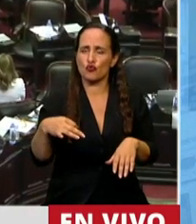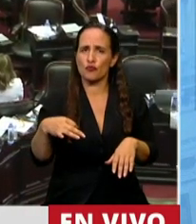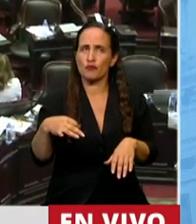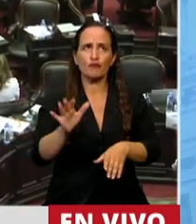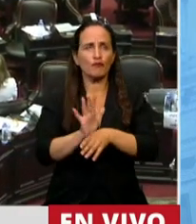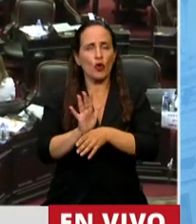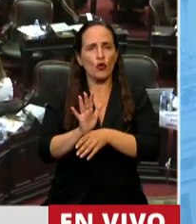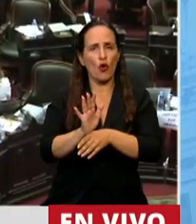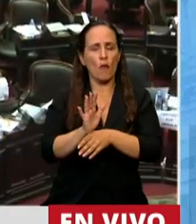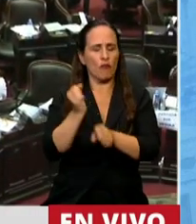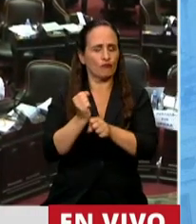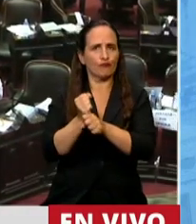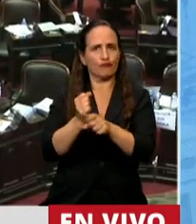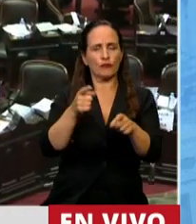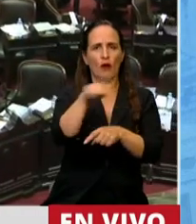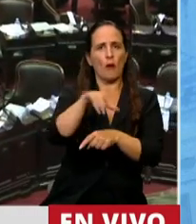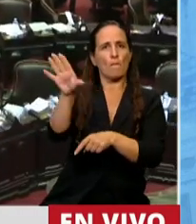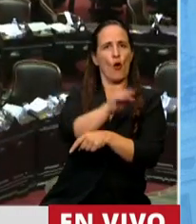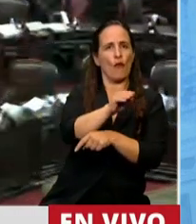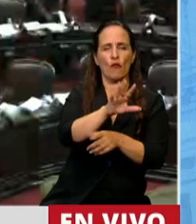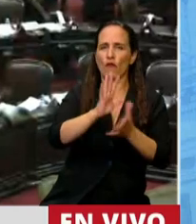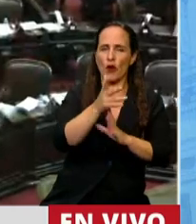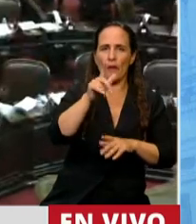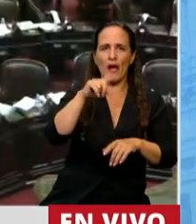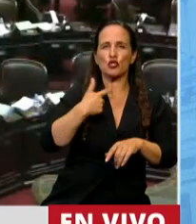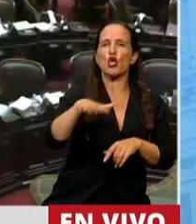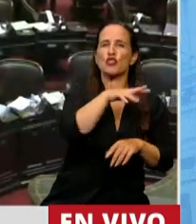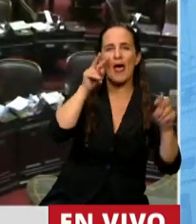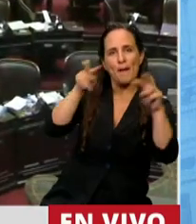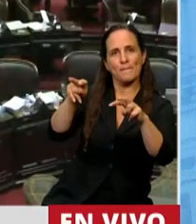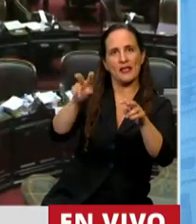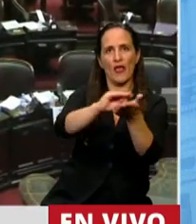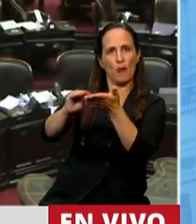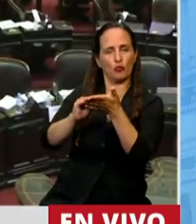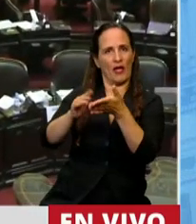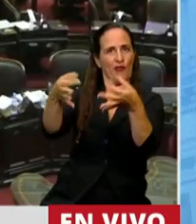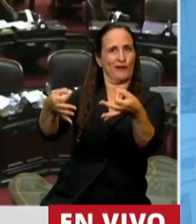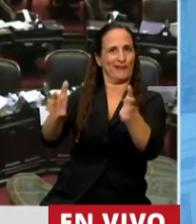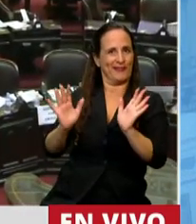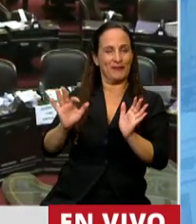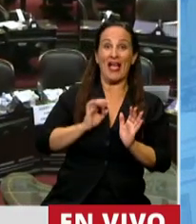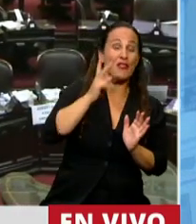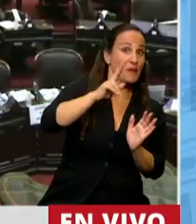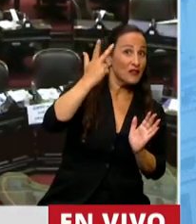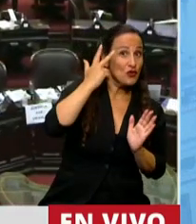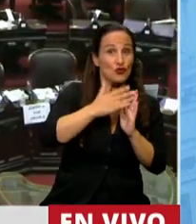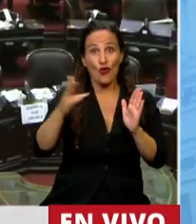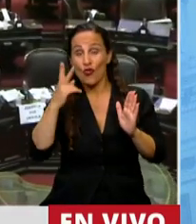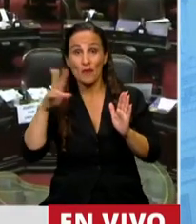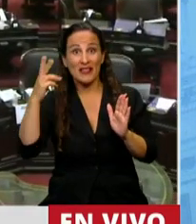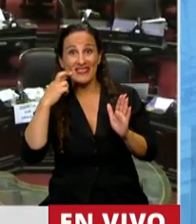ejemplo, me parece, ¿no?, o referencia para la sociedad argentina. Resulta que durante 2018 y 2019 nuestra sociedad se